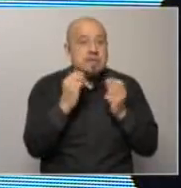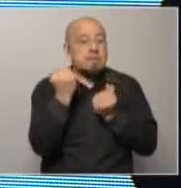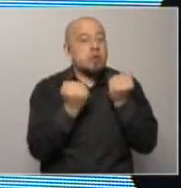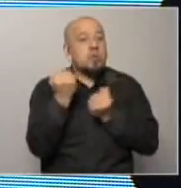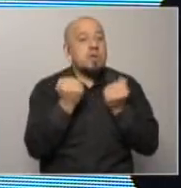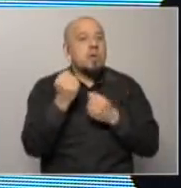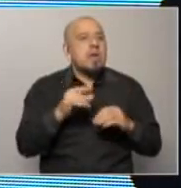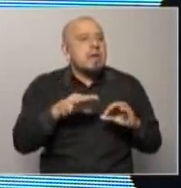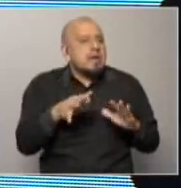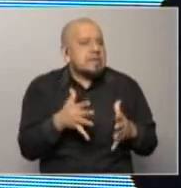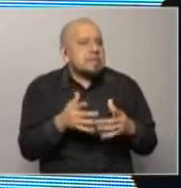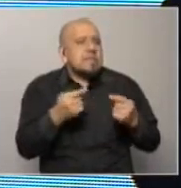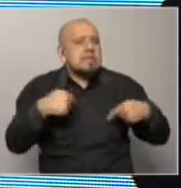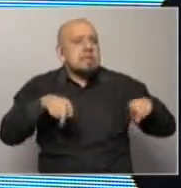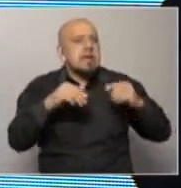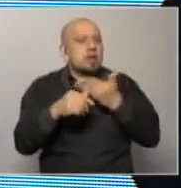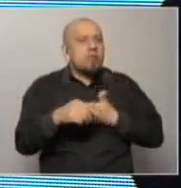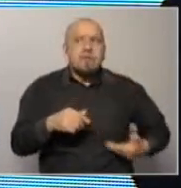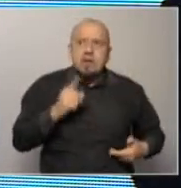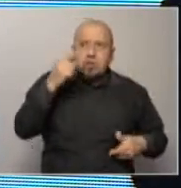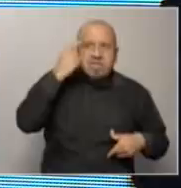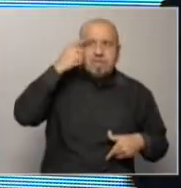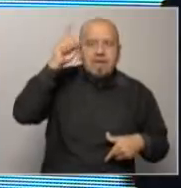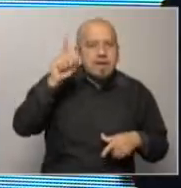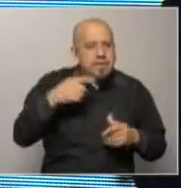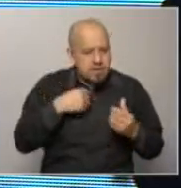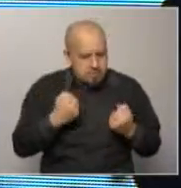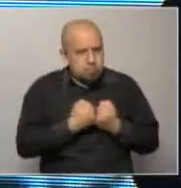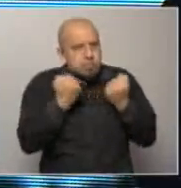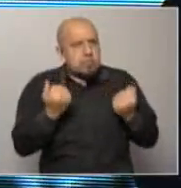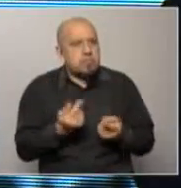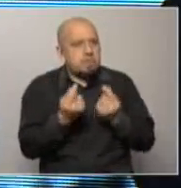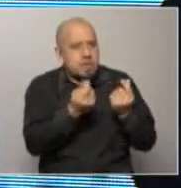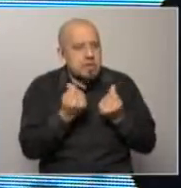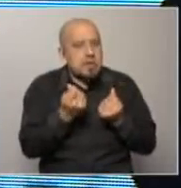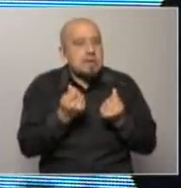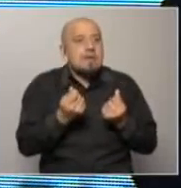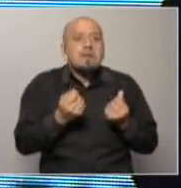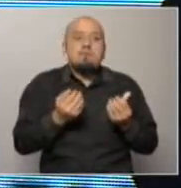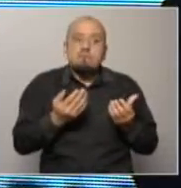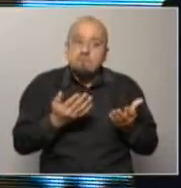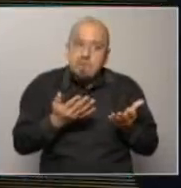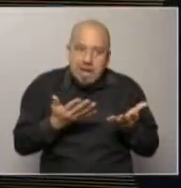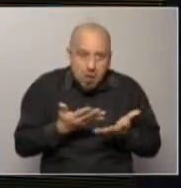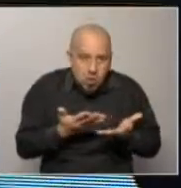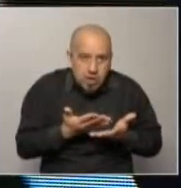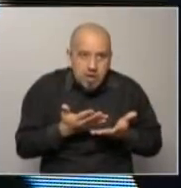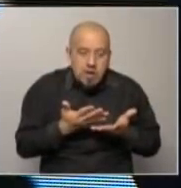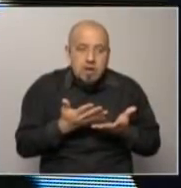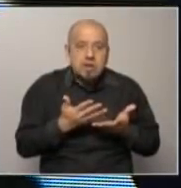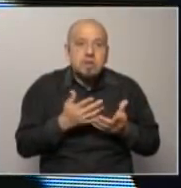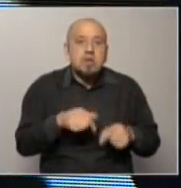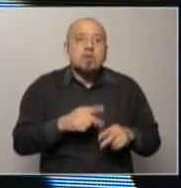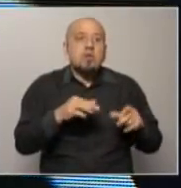discutir, es si la estrategia del gobierno del shock que planteó durante la campaña electoral del año pasado es una campaña que